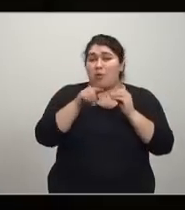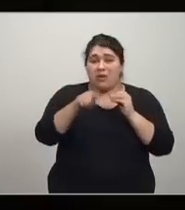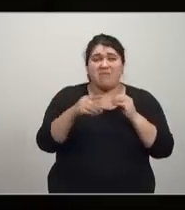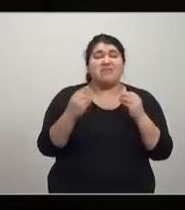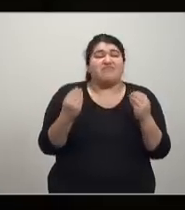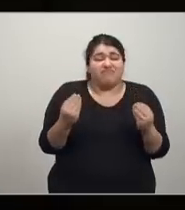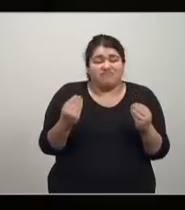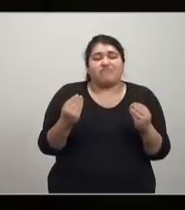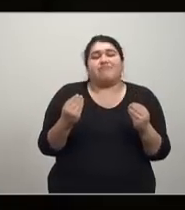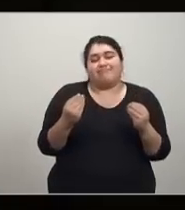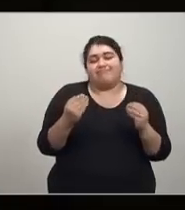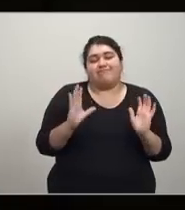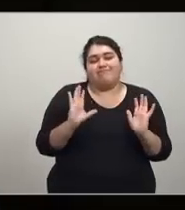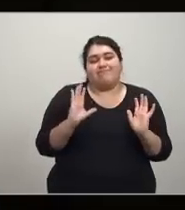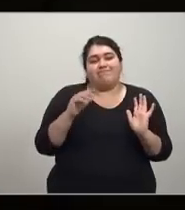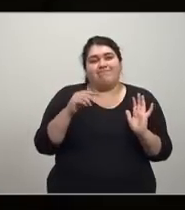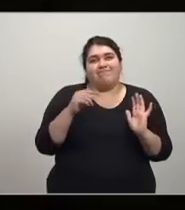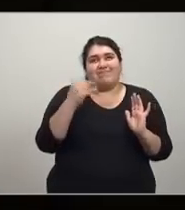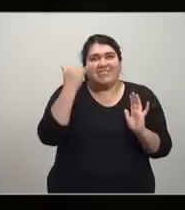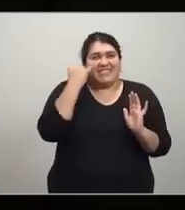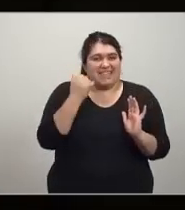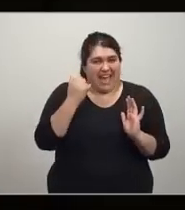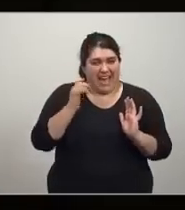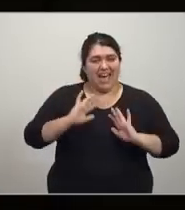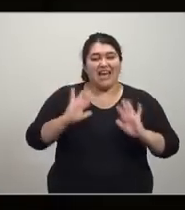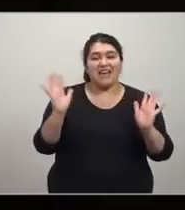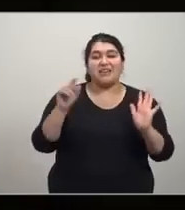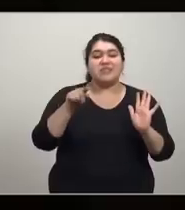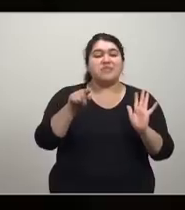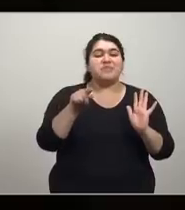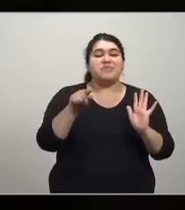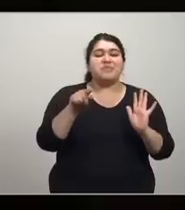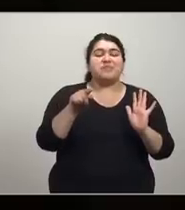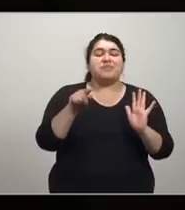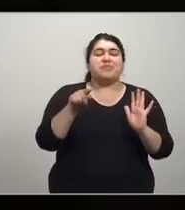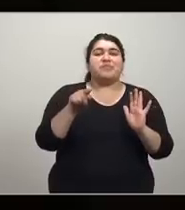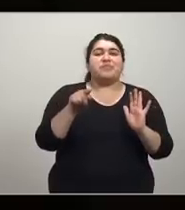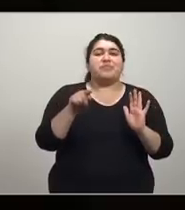con esto acabamos de investirnos se